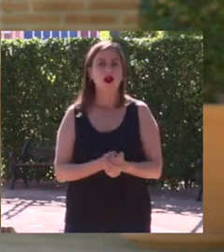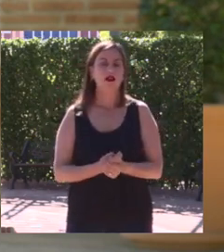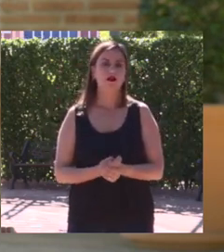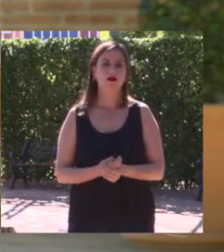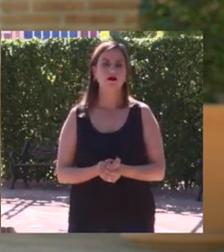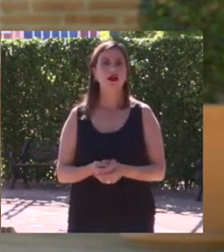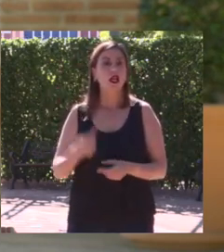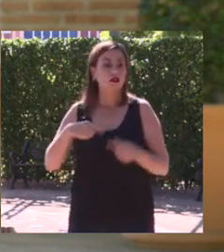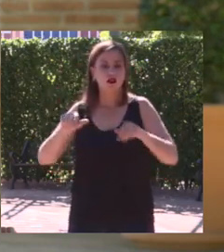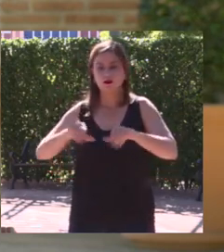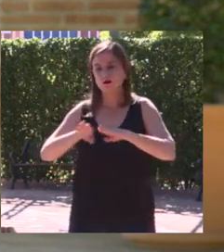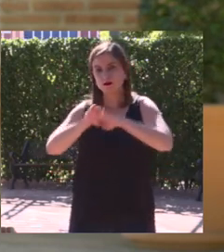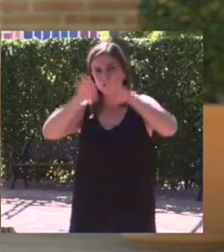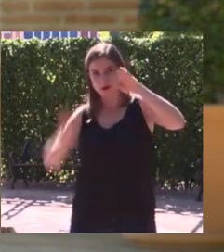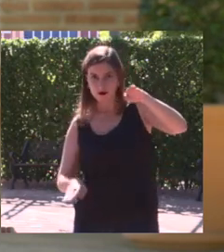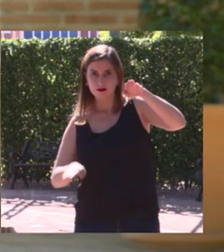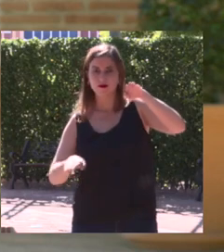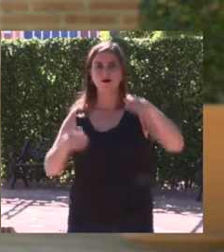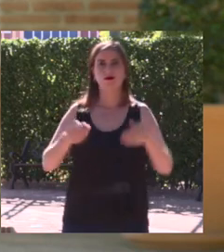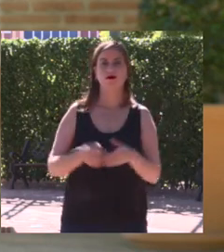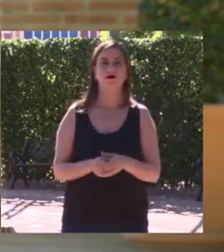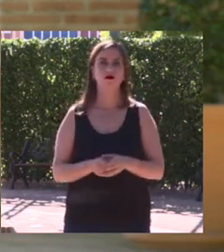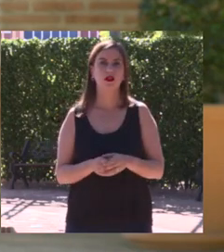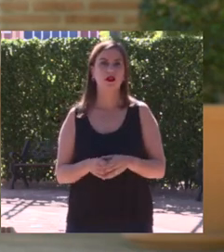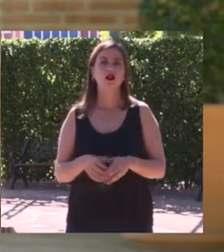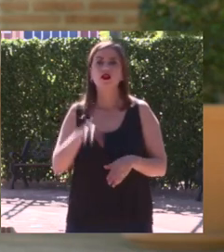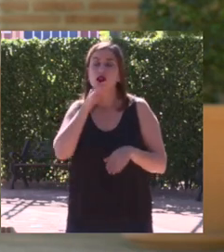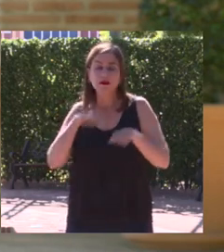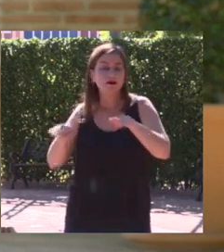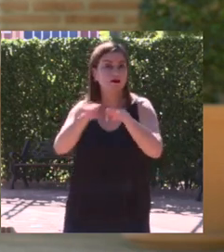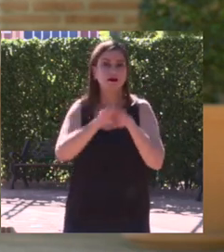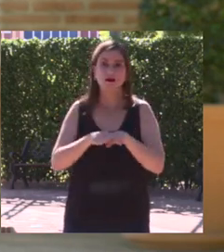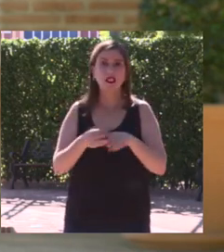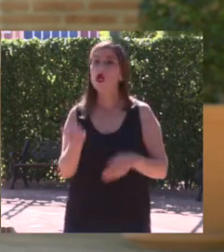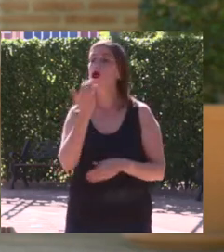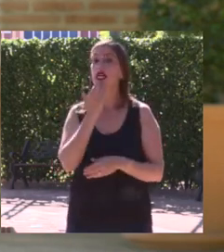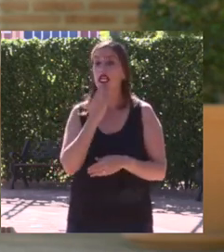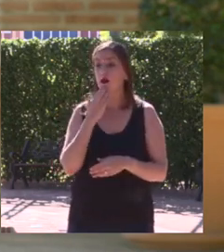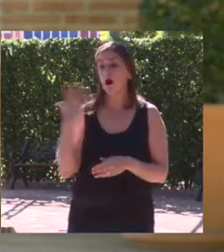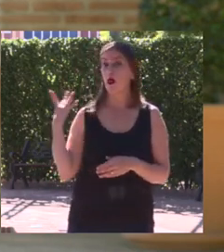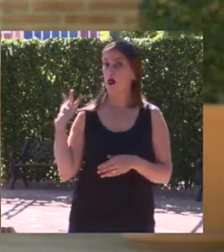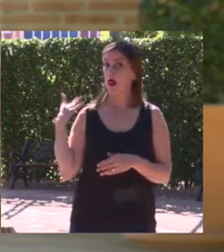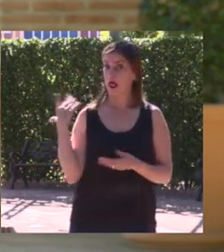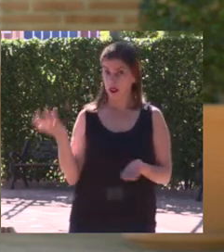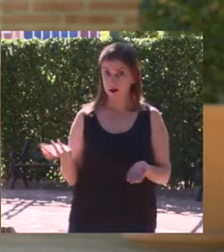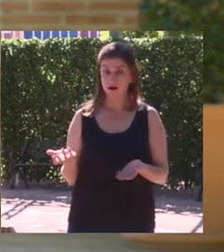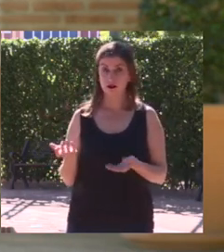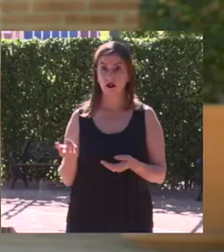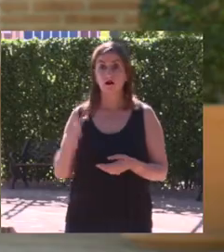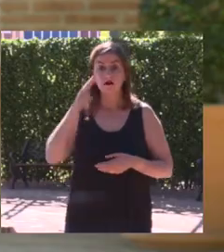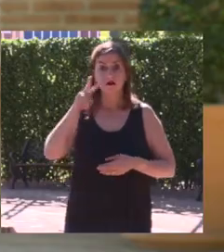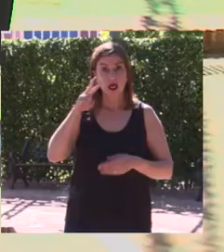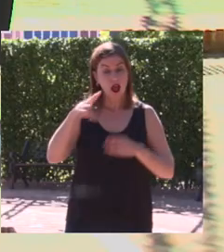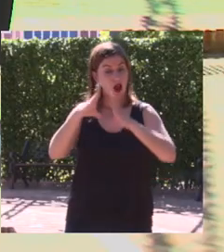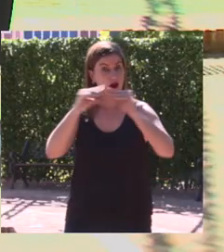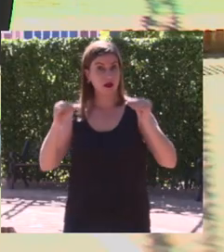que nos separan a hombres y a mujeres. Y por poner un ejemplo muy cercano, nos podemos circunscribir a la